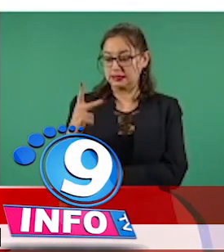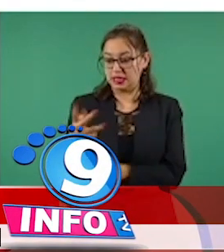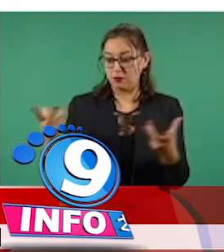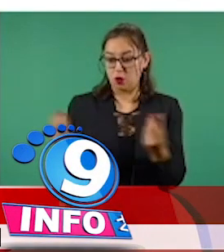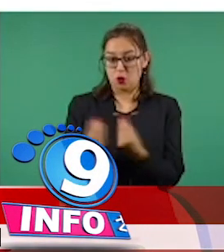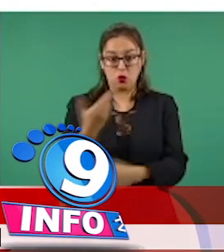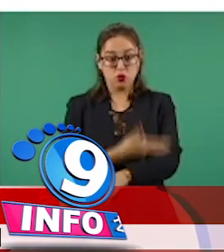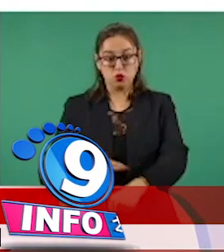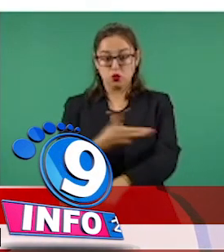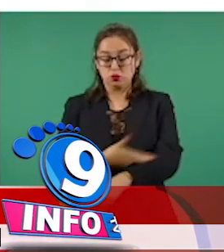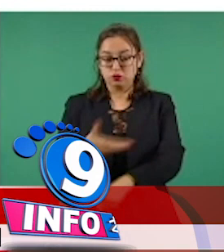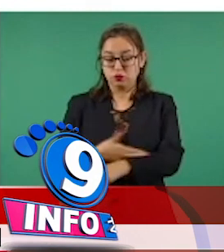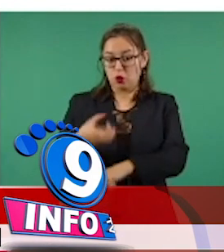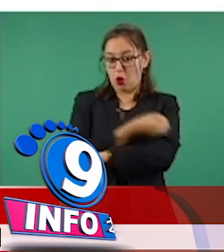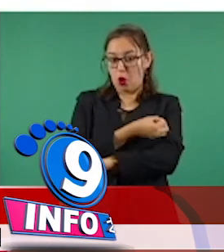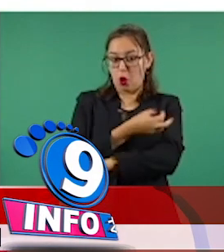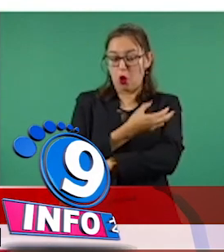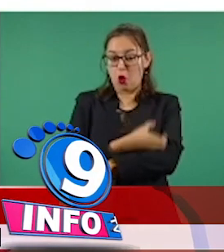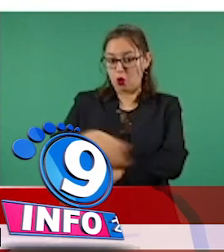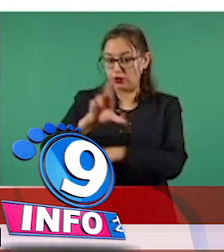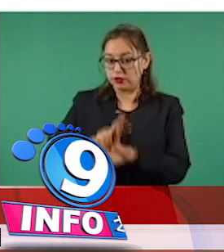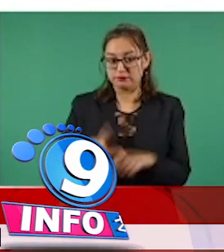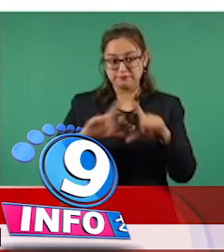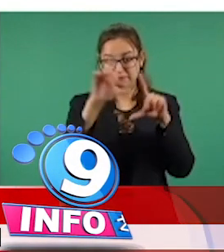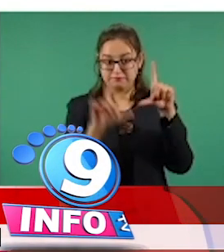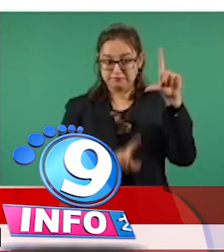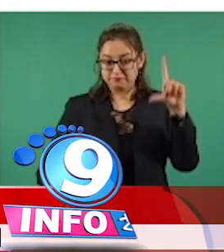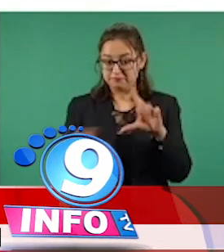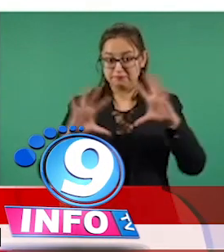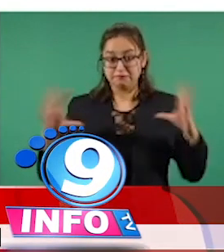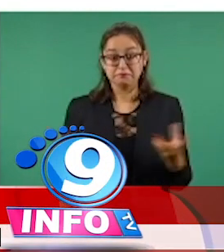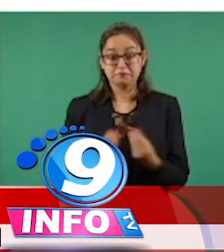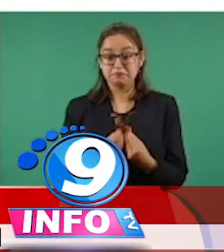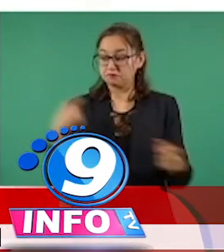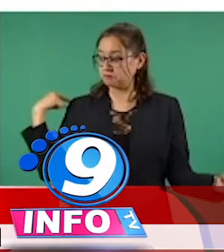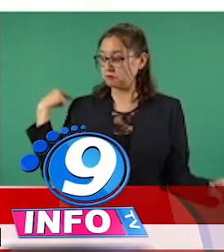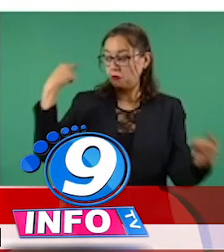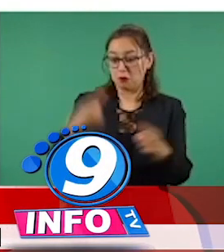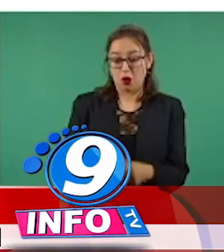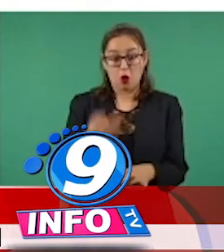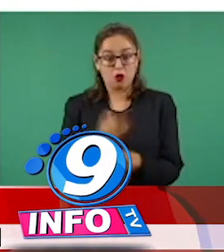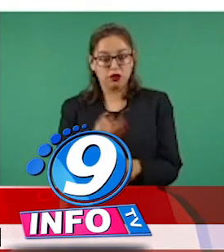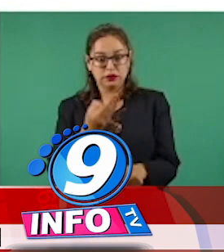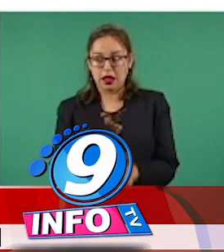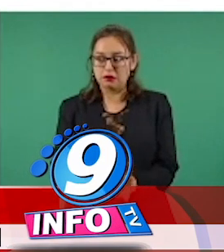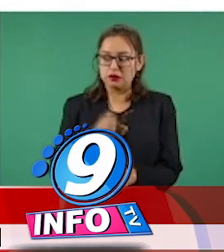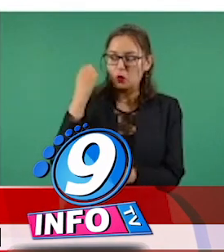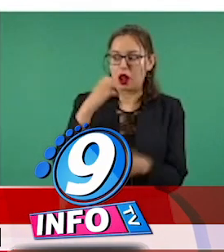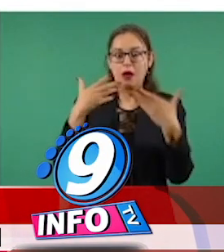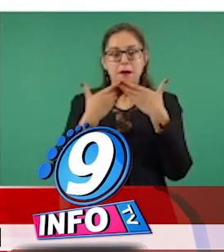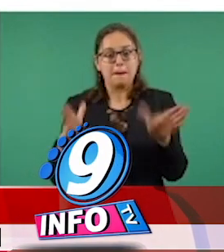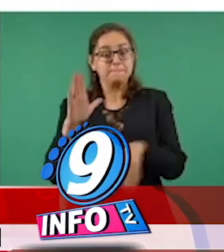la maestra Delfina Gómez Álvarez y su equipo en todo el territorio nacional. Hasta el momento no hay evidencia de que la apertura de las